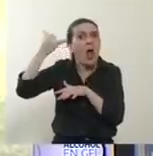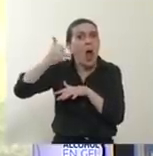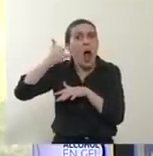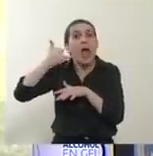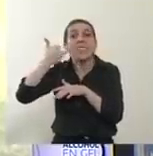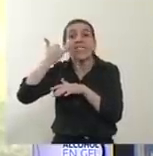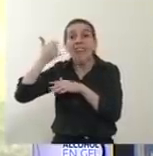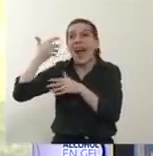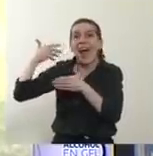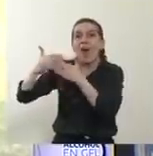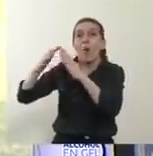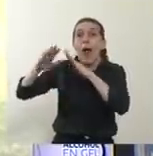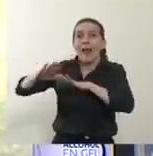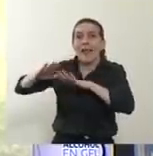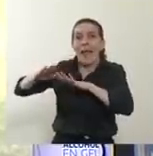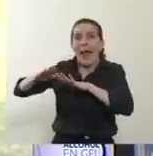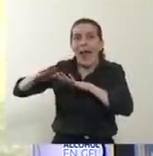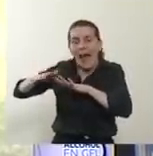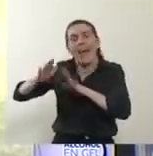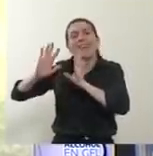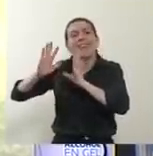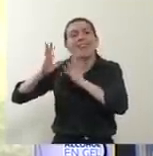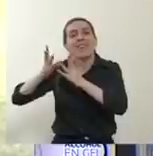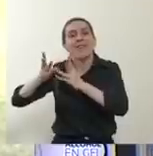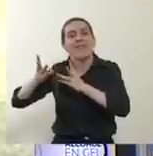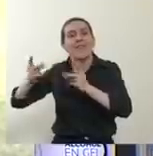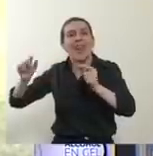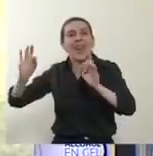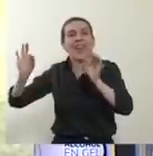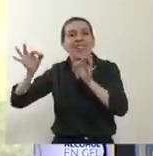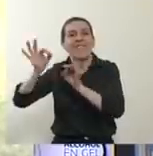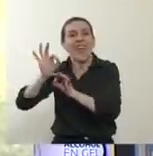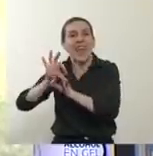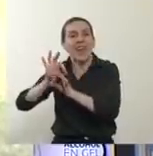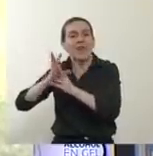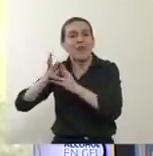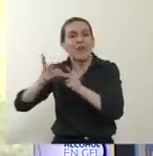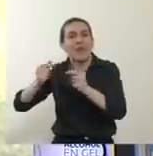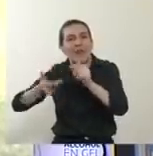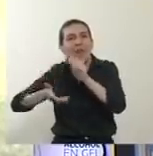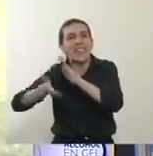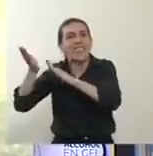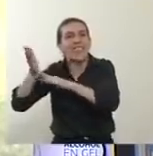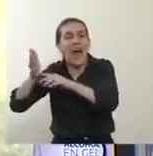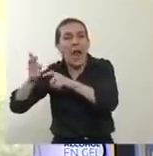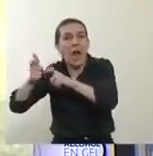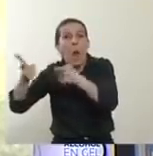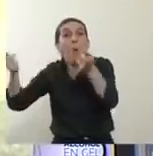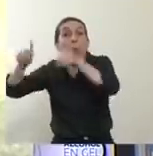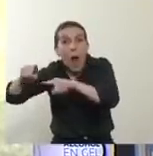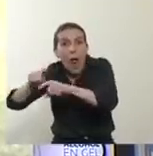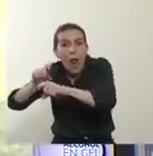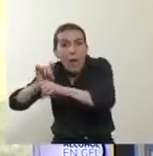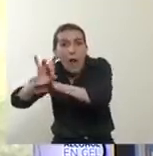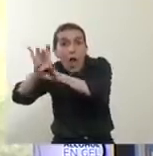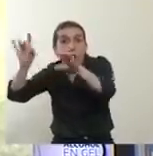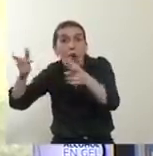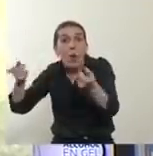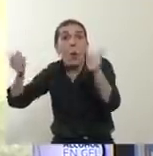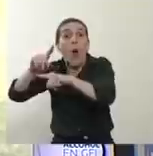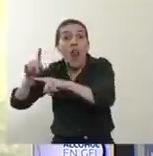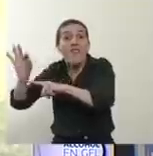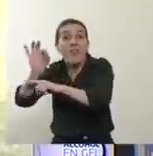del virus. Y cuando todo parece superado, el problema vuelve a empezar.